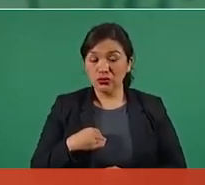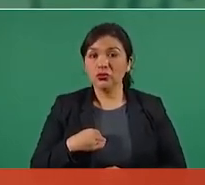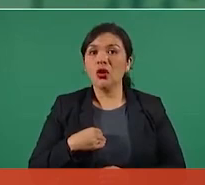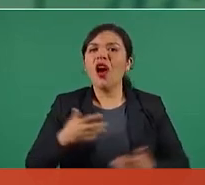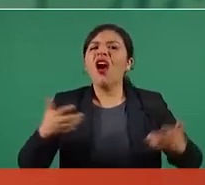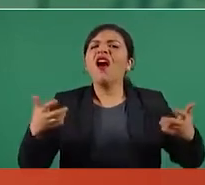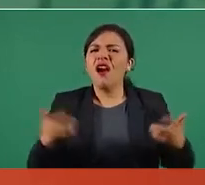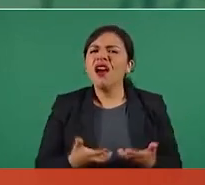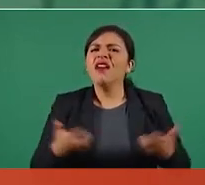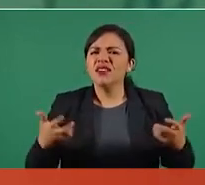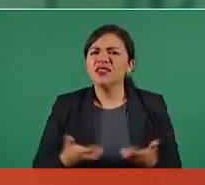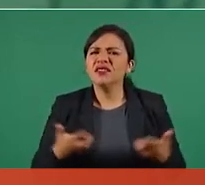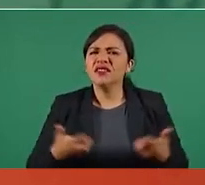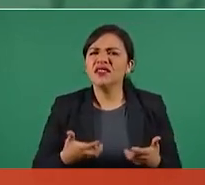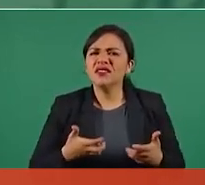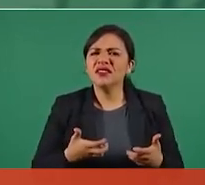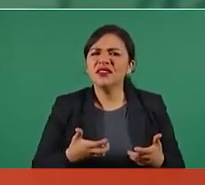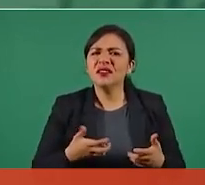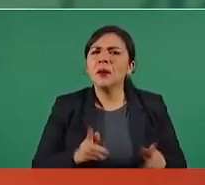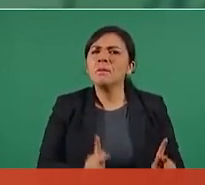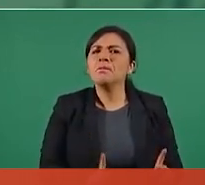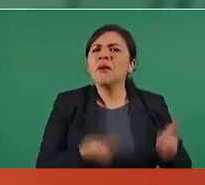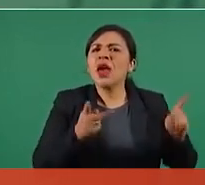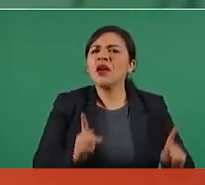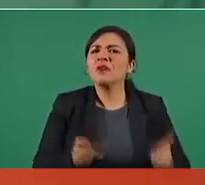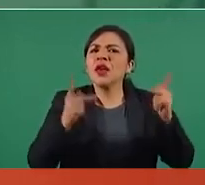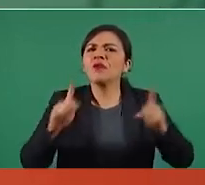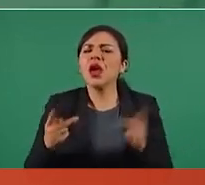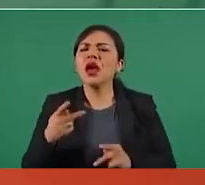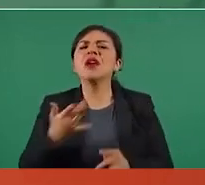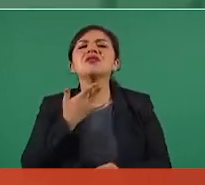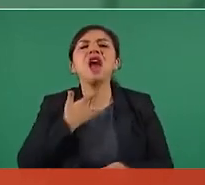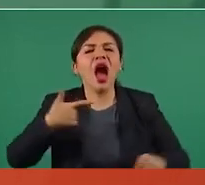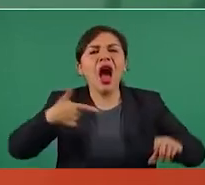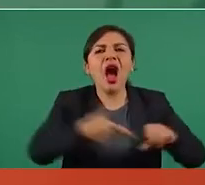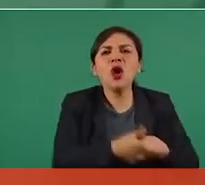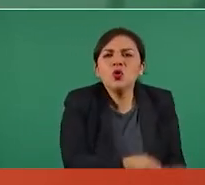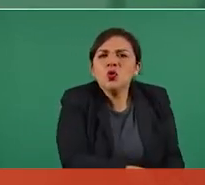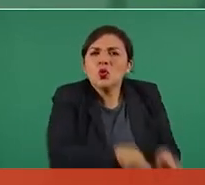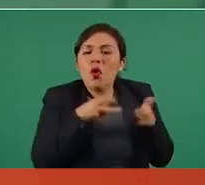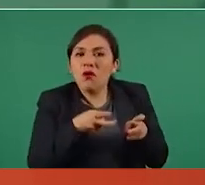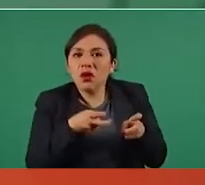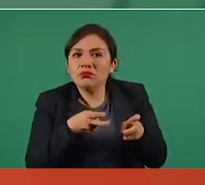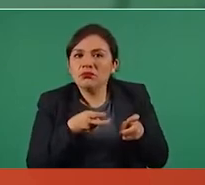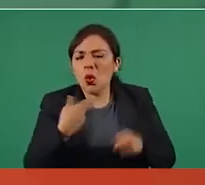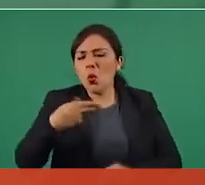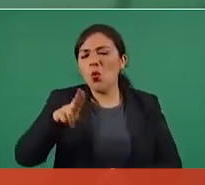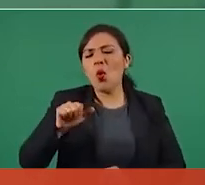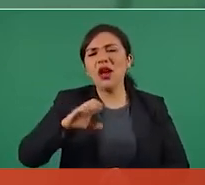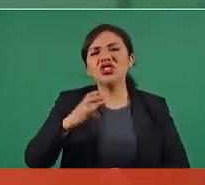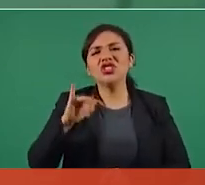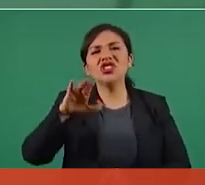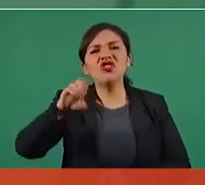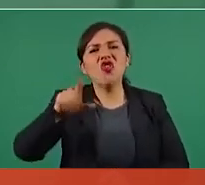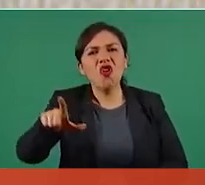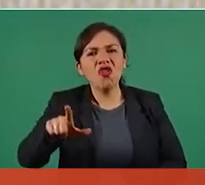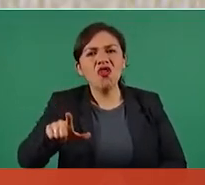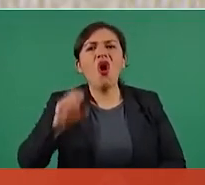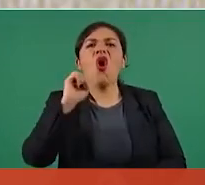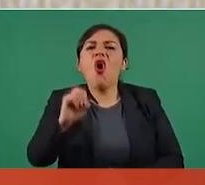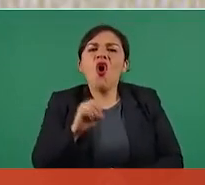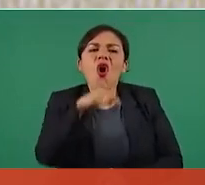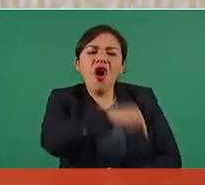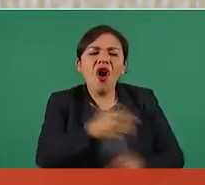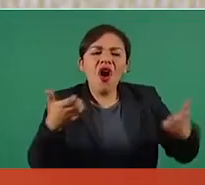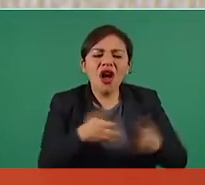dedican a vender huachicol o a actividades de venta